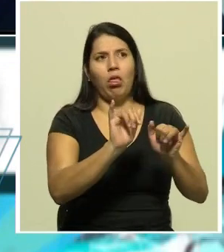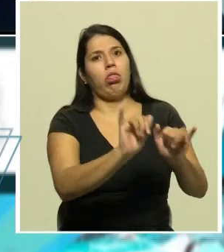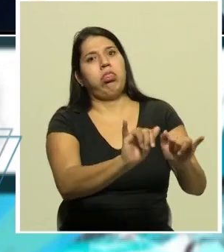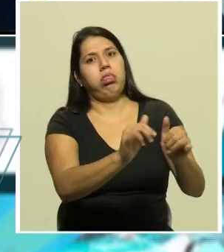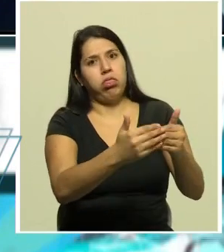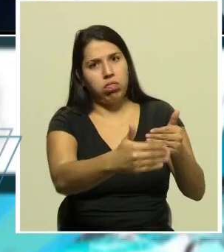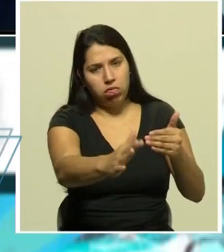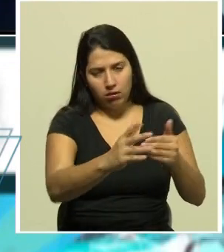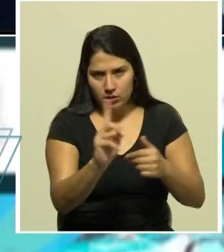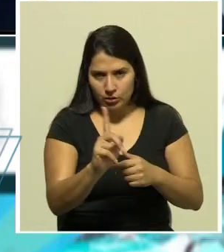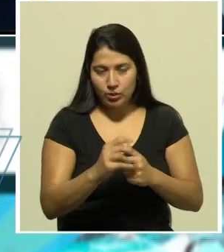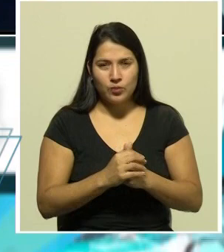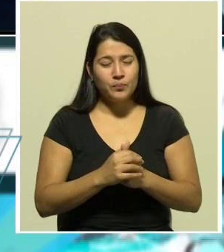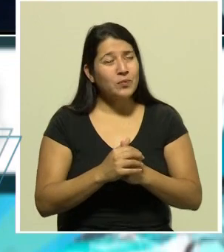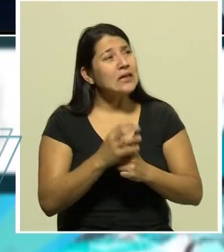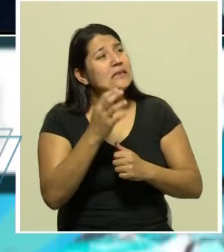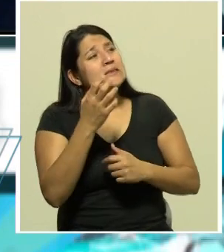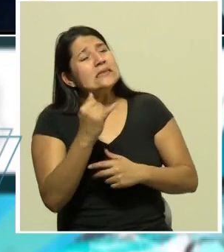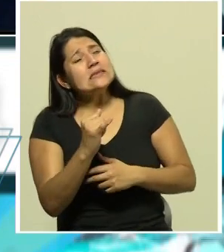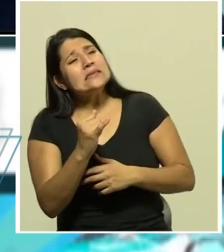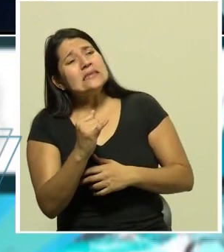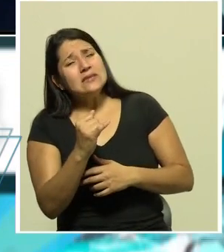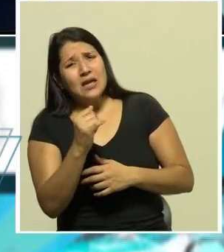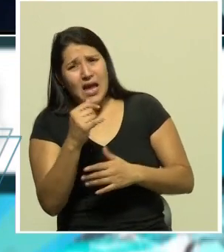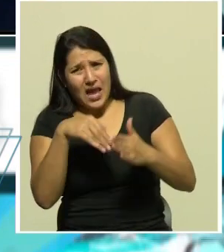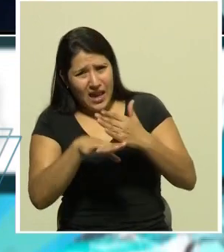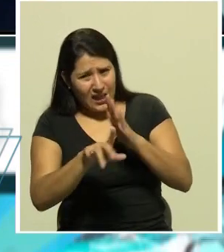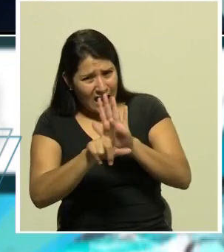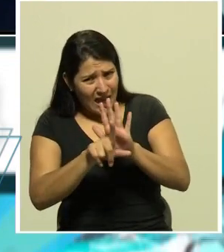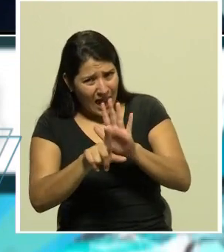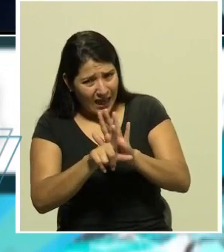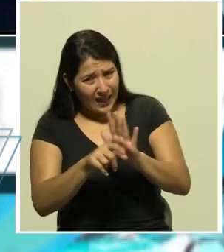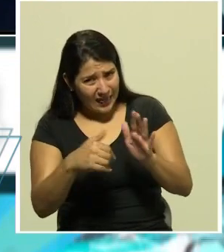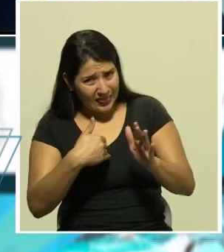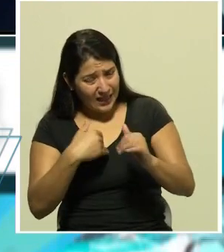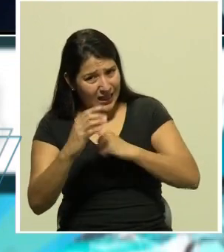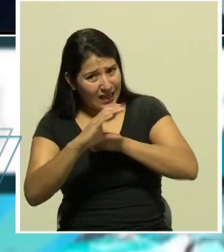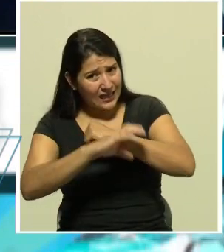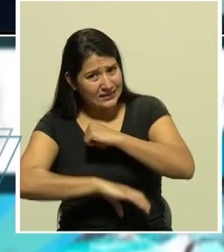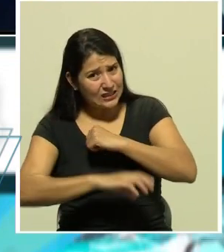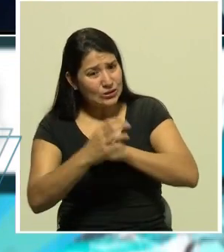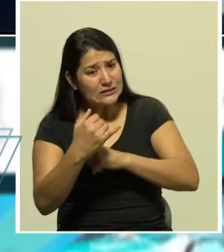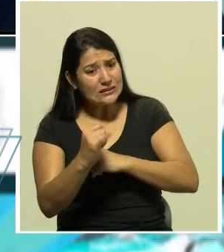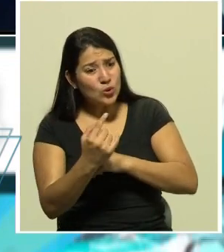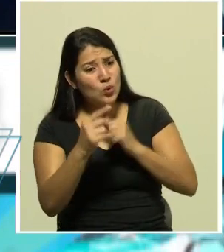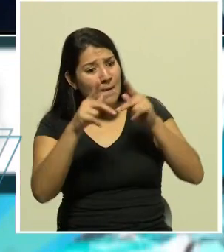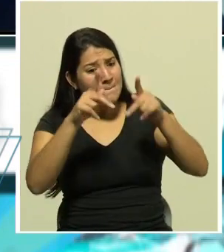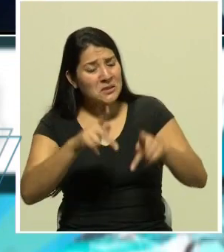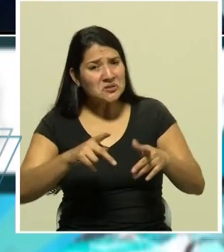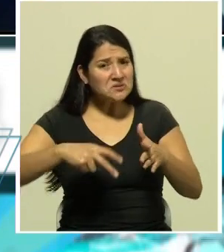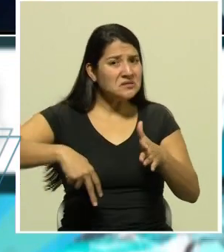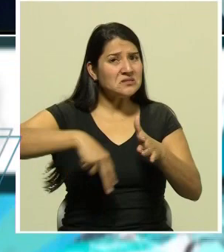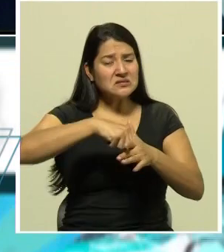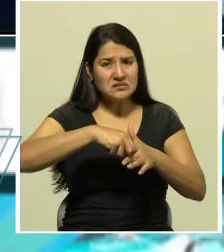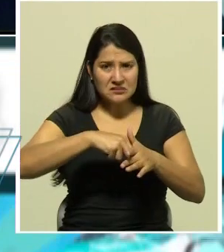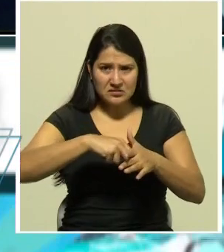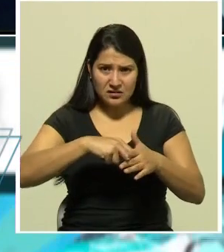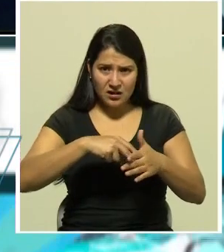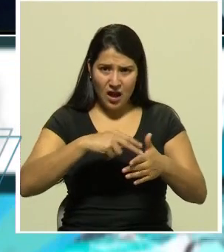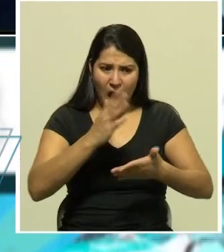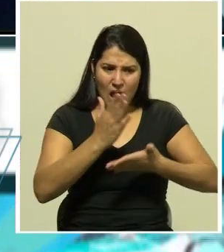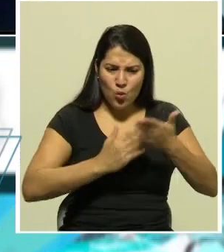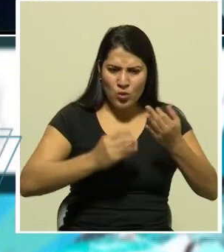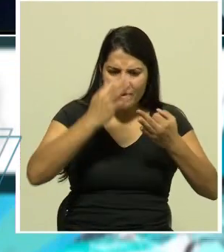sanciones para quien dificulte o obstaculice el trabajo de una acción humanitaria como es la instalación de un